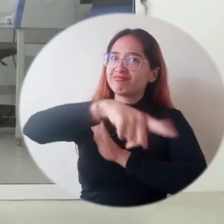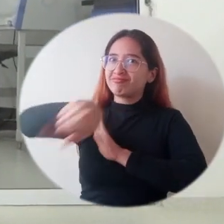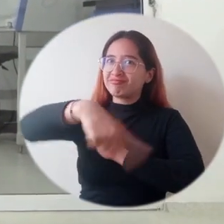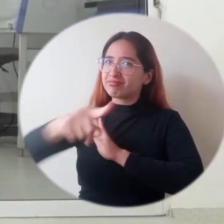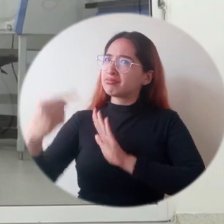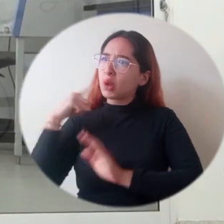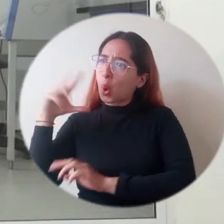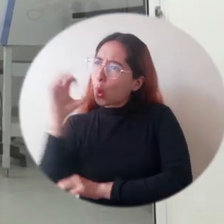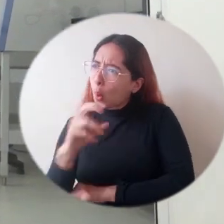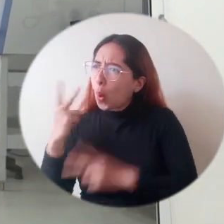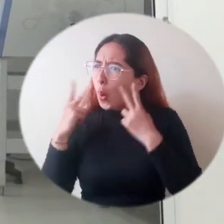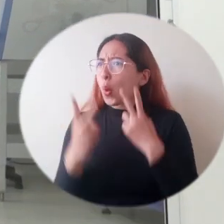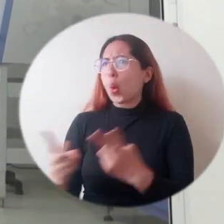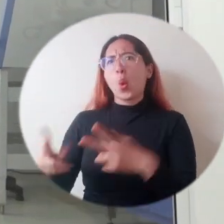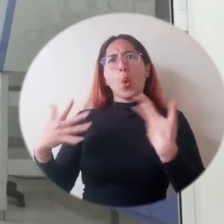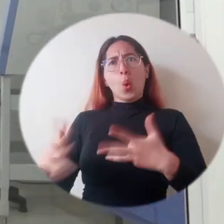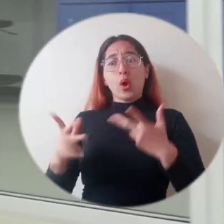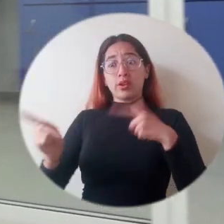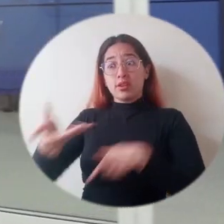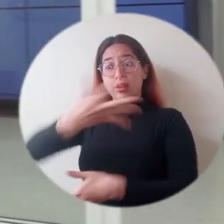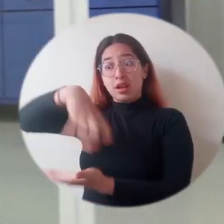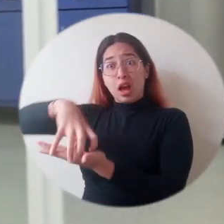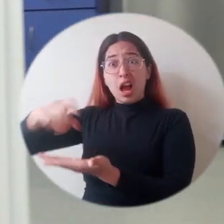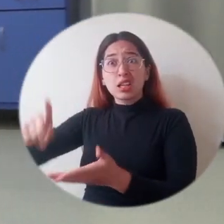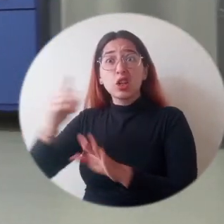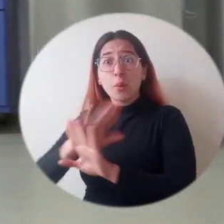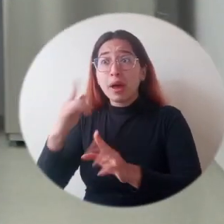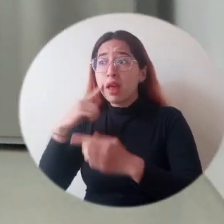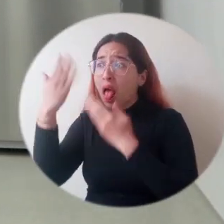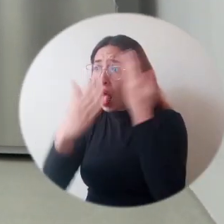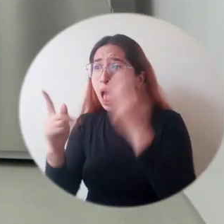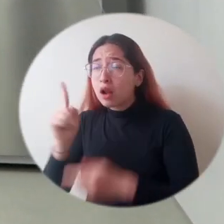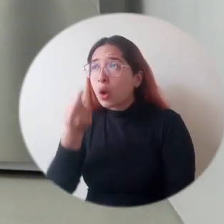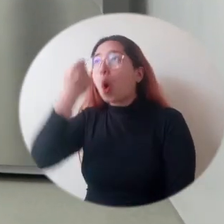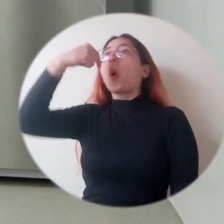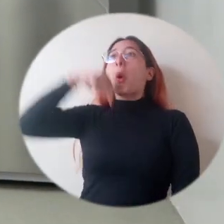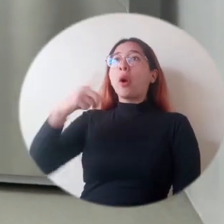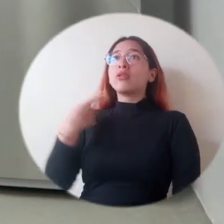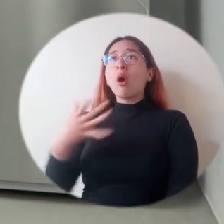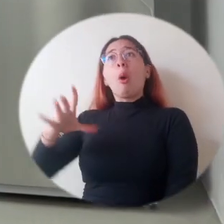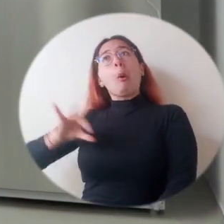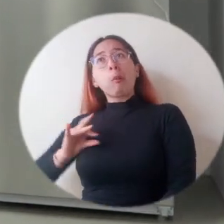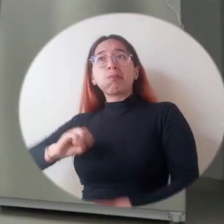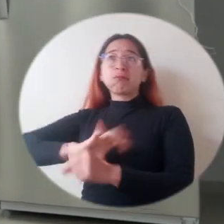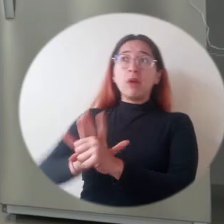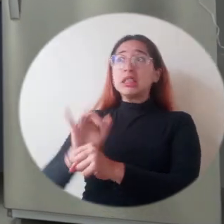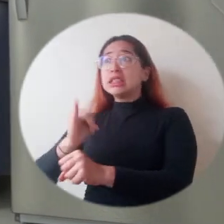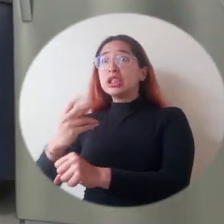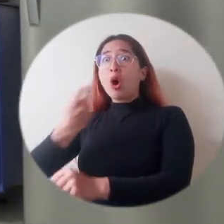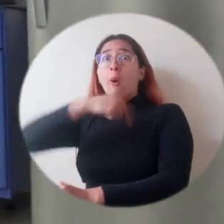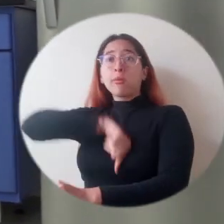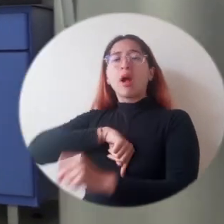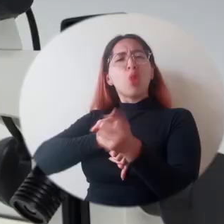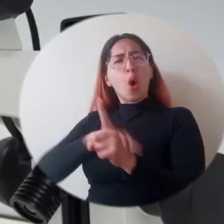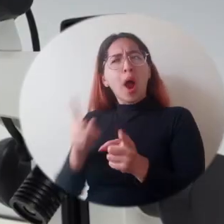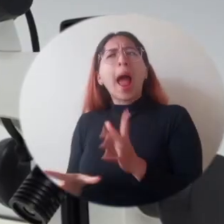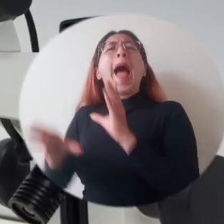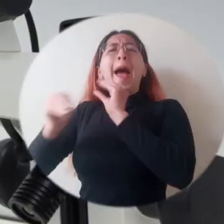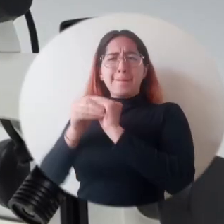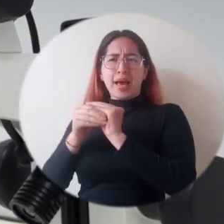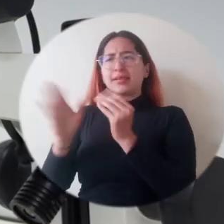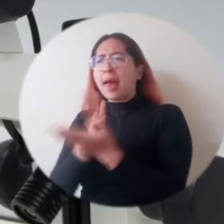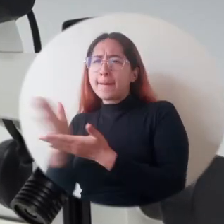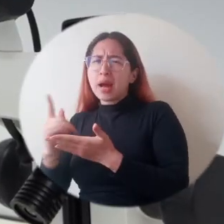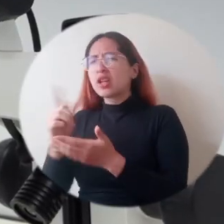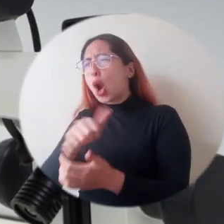y que este laboratorio no solamente se está dedicando a hacer pruebas de COVID, sino que estamos realizando otro tipo de investigaciones